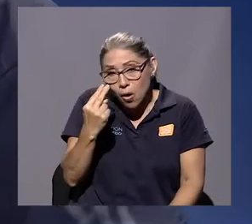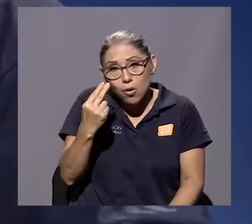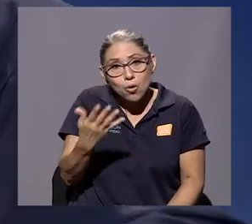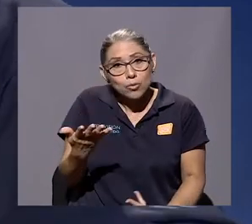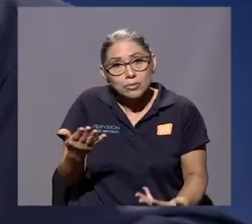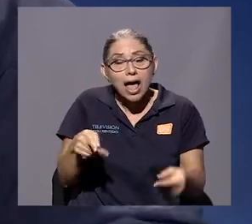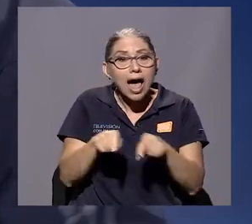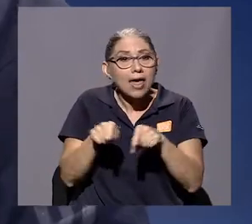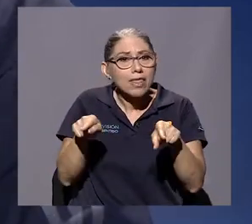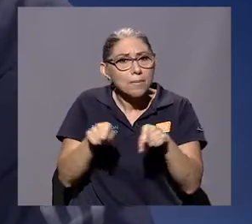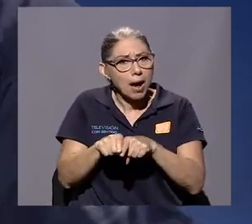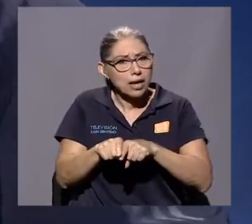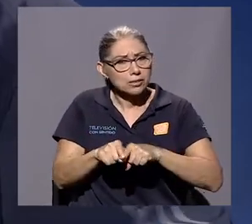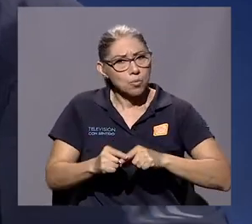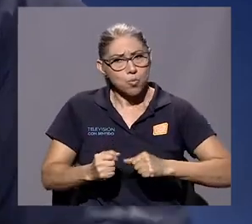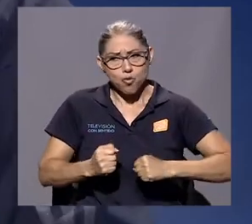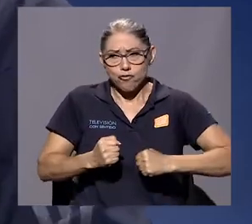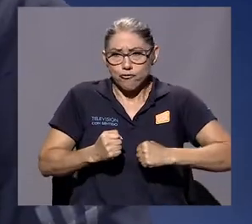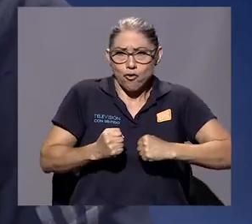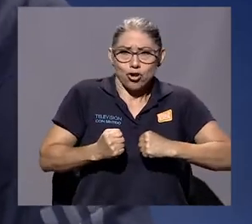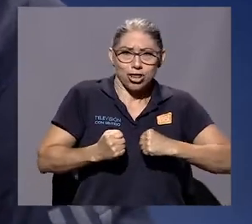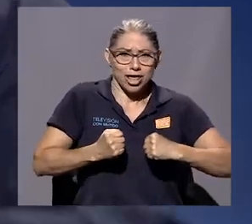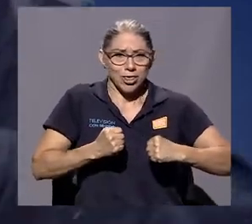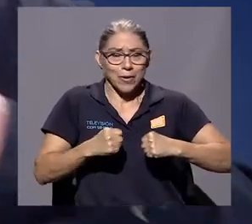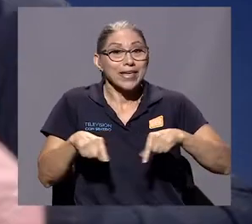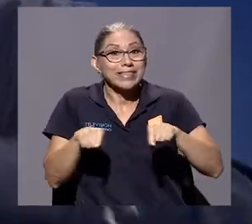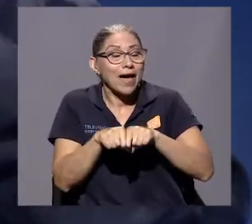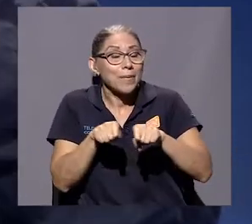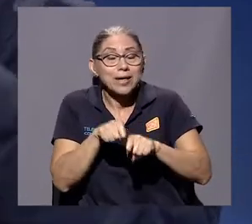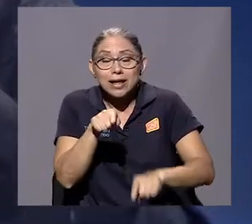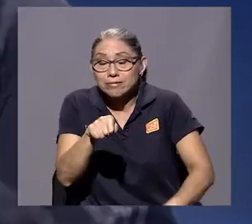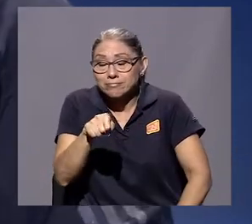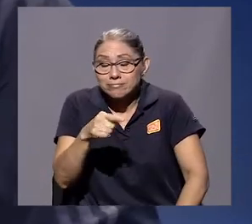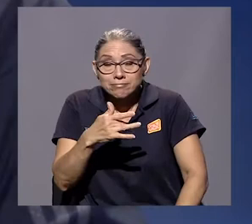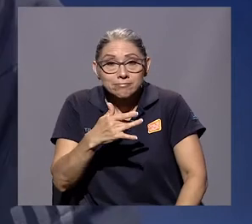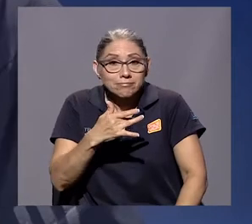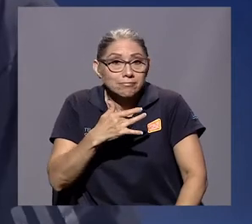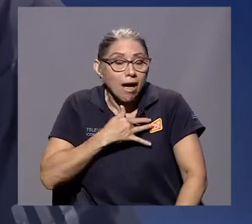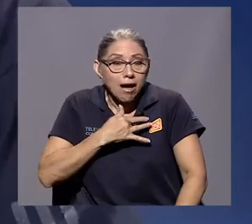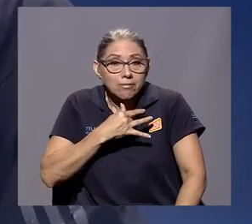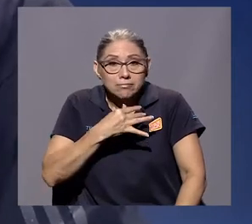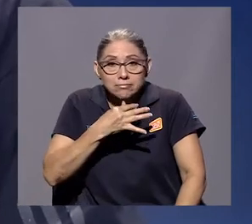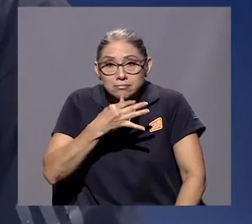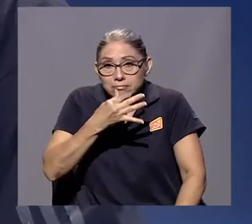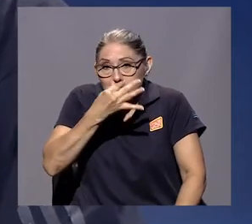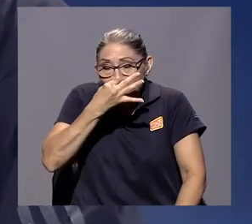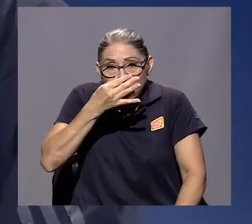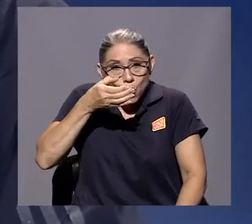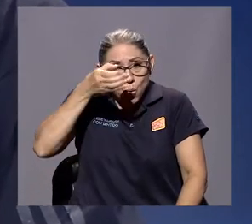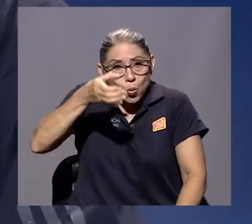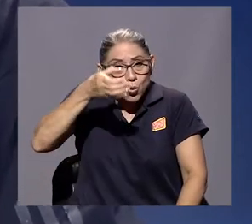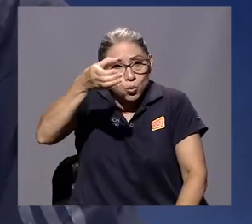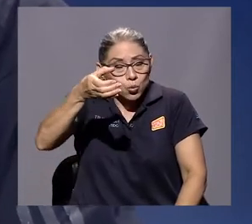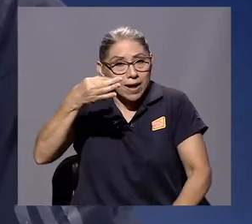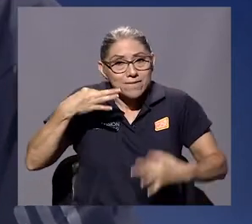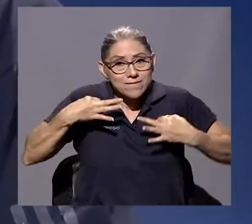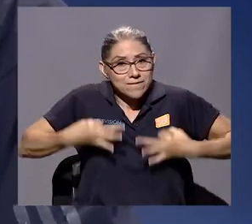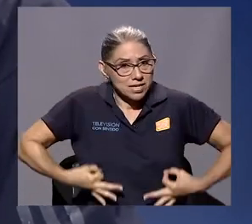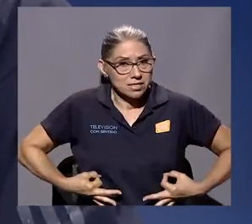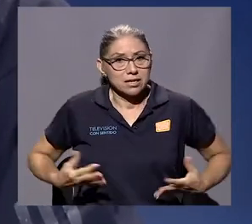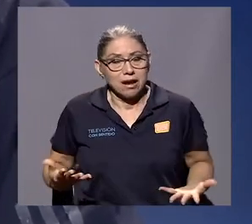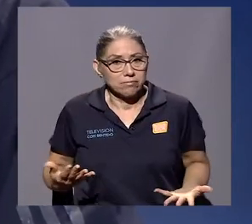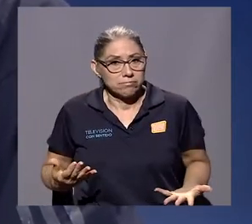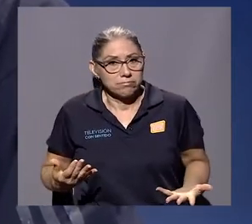además muy fornido y enamorado de la cultura física,